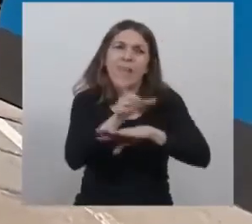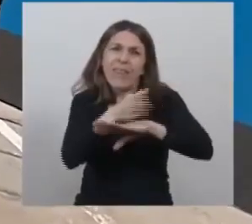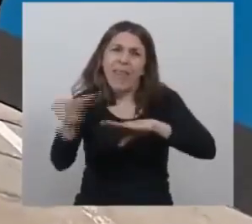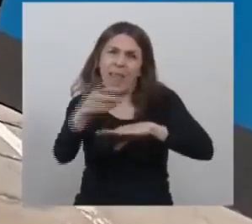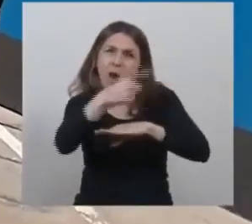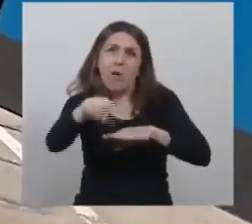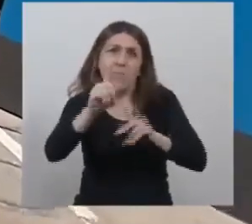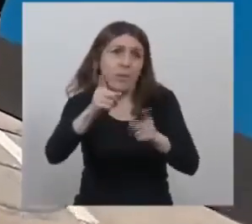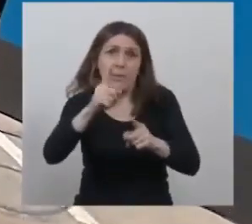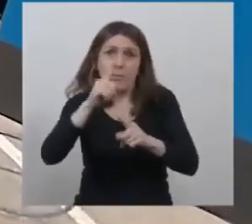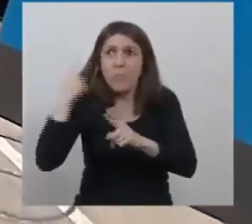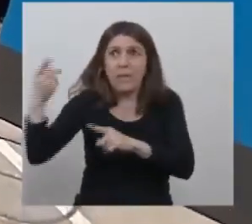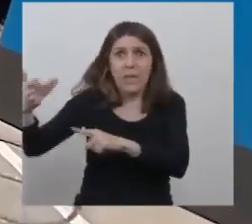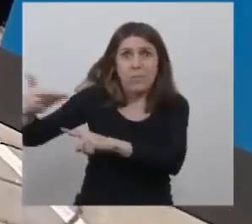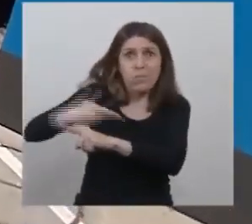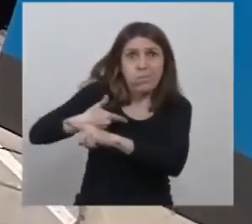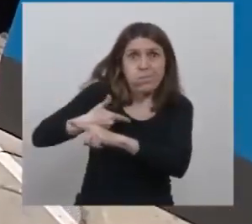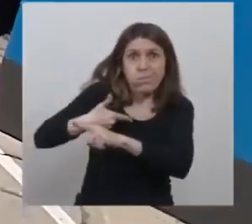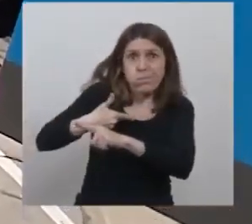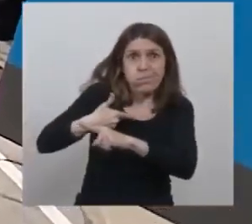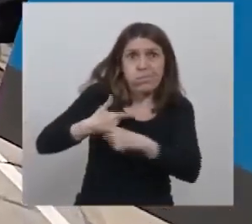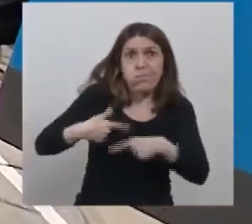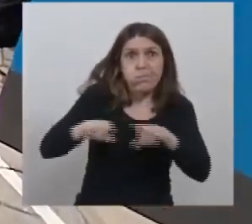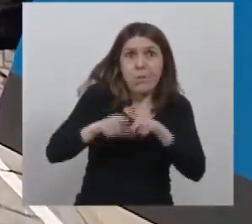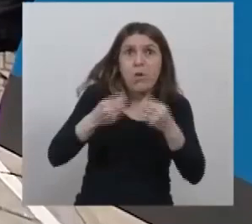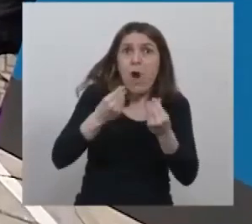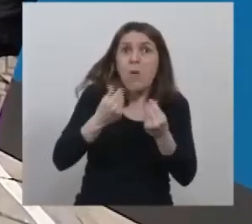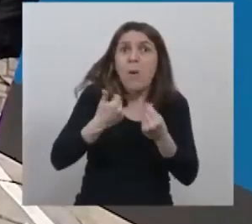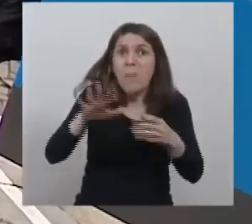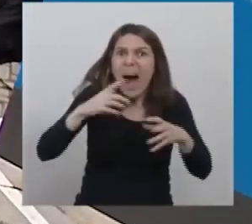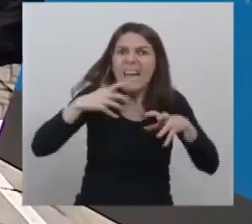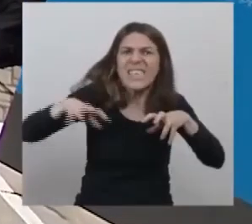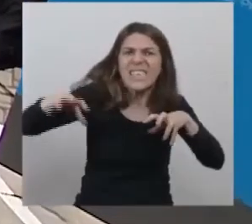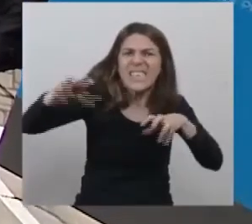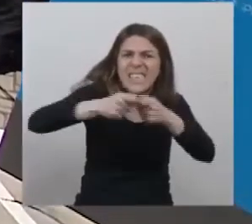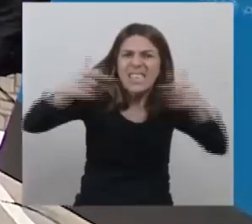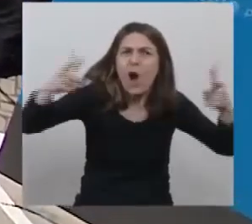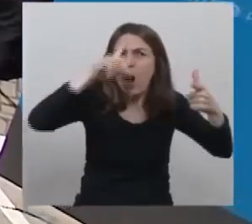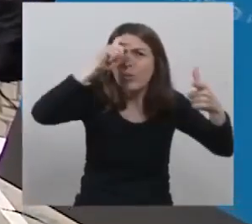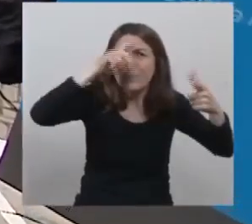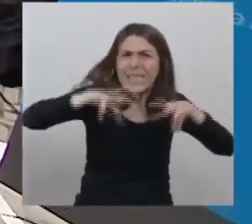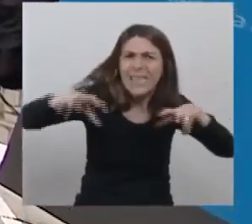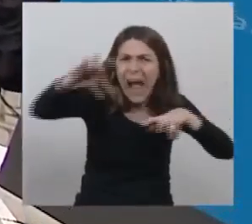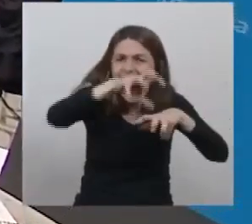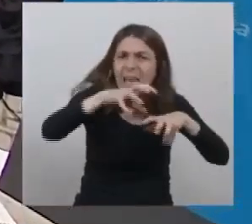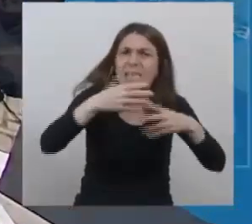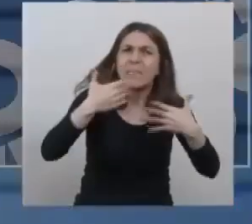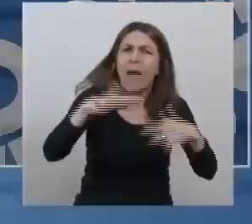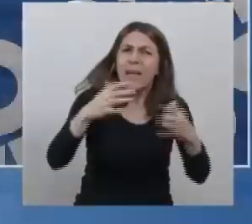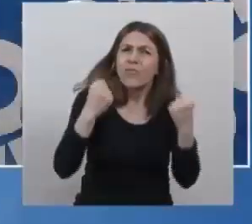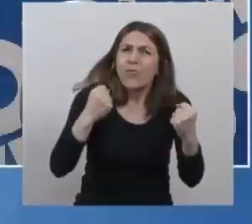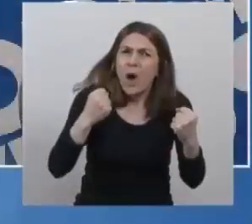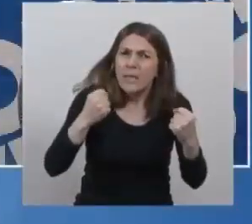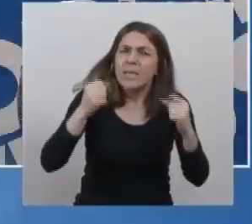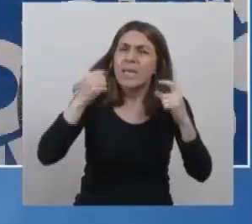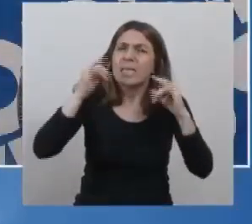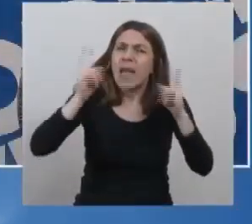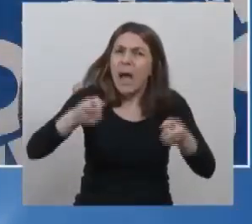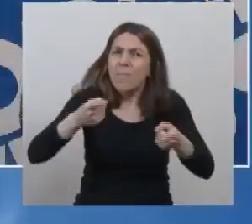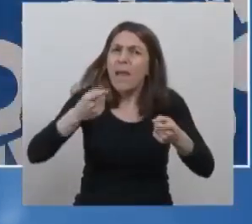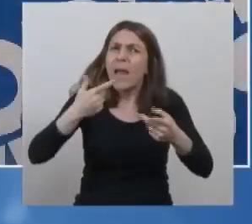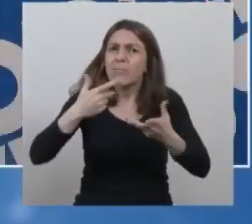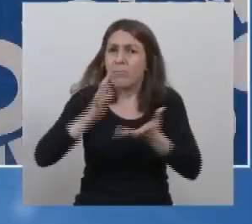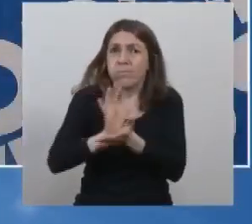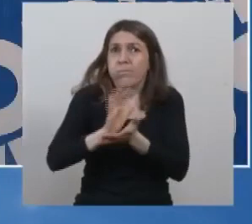encomendó, fortalecer esta Red Federal de Salud, fortalecer las políticas de cuidado de un Estado